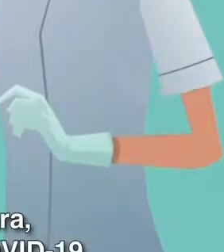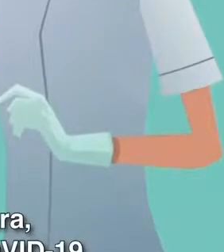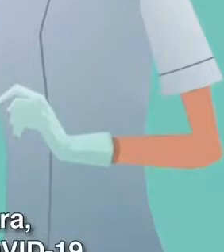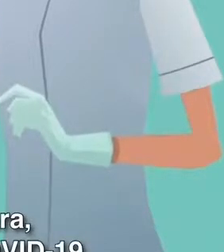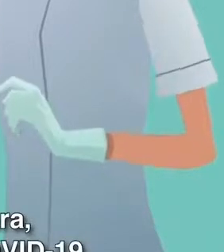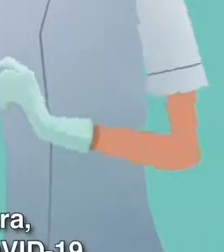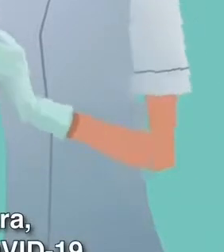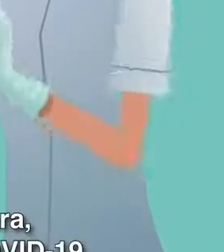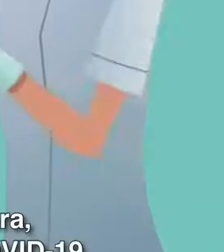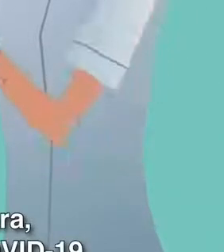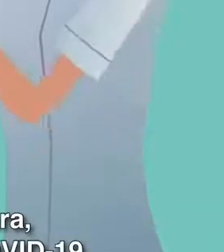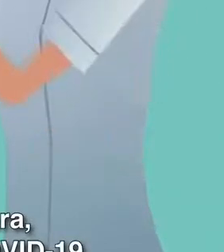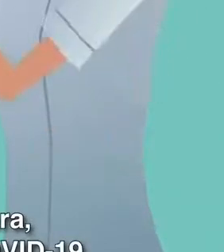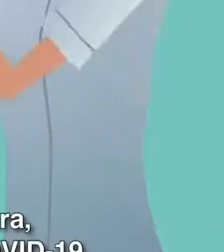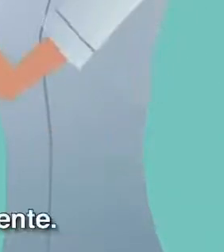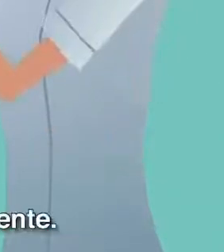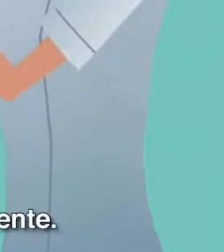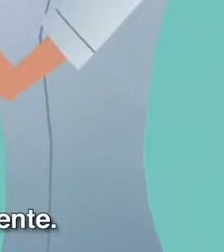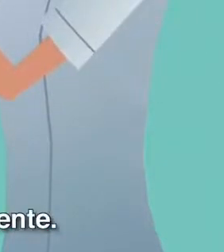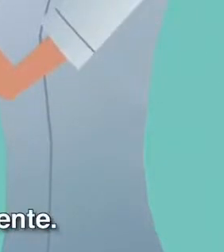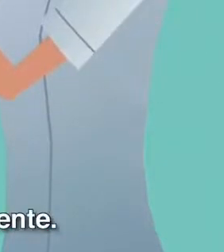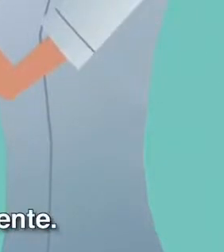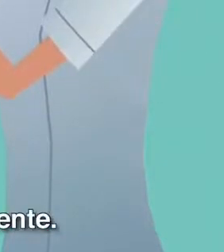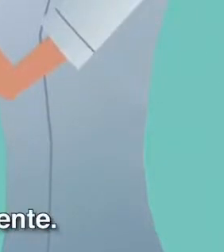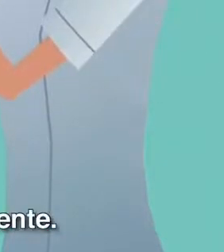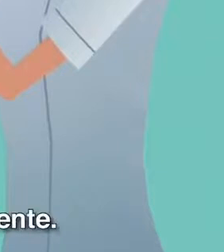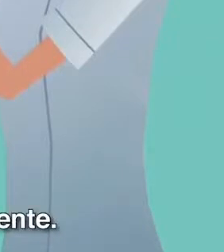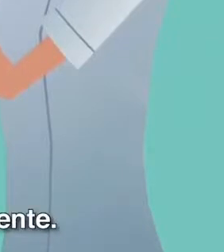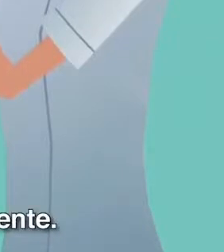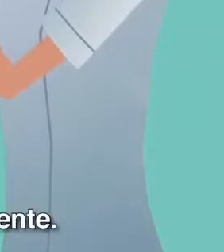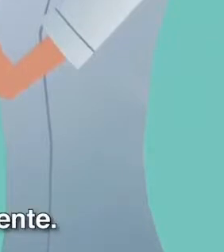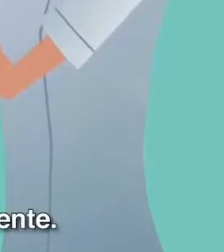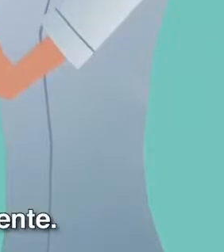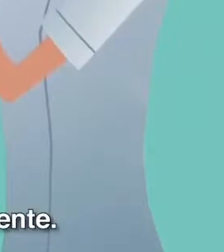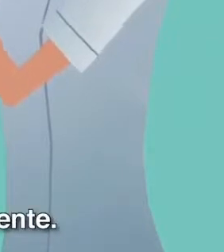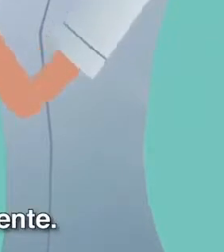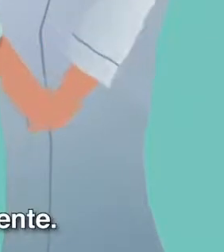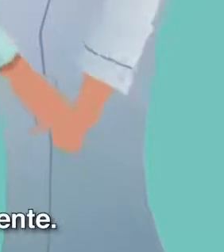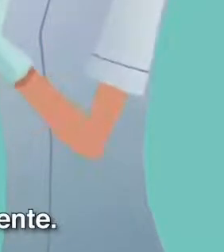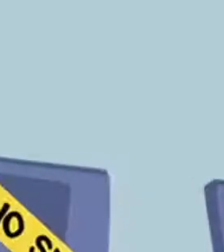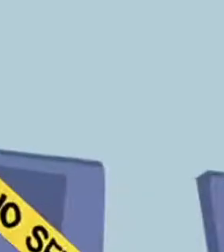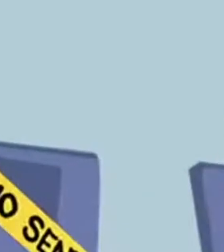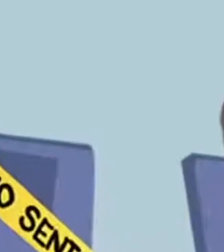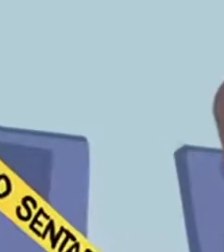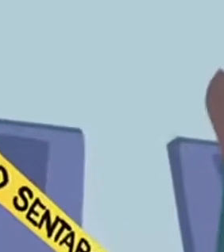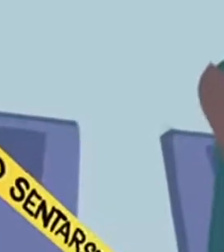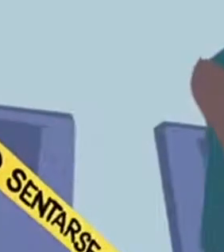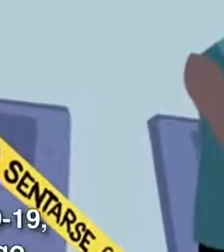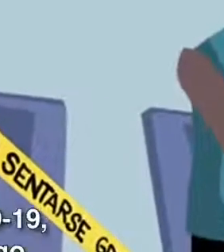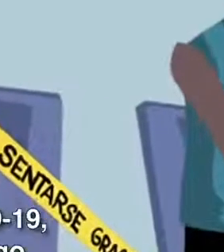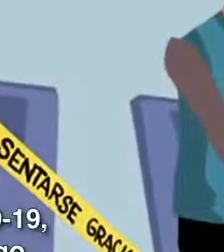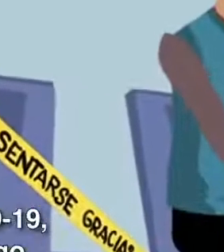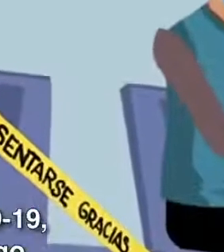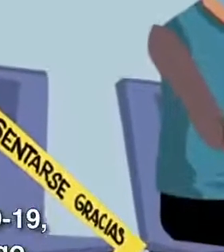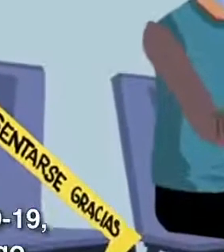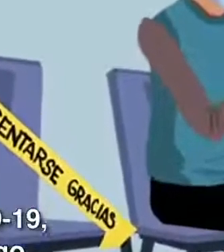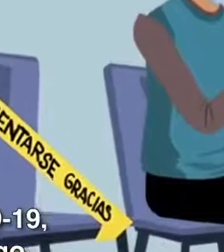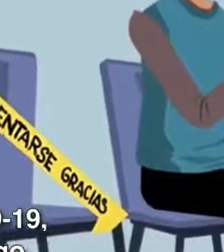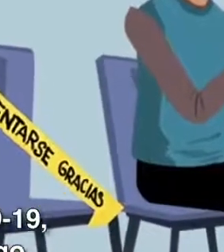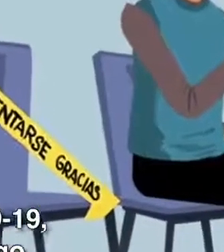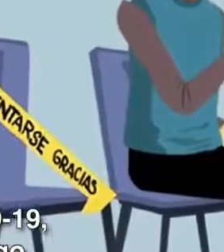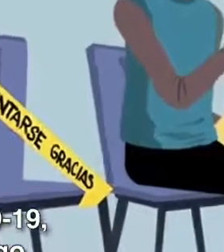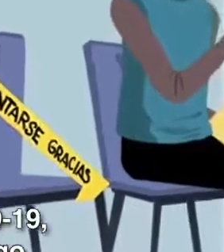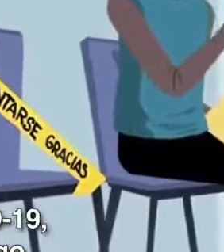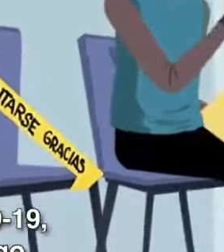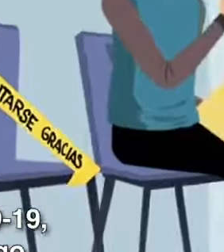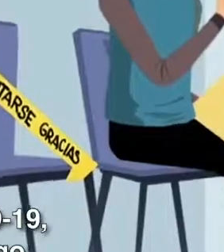has presentado síntomas de COVID-19 y te indicará cómo ser atendida adecuadamente de no presentar fiebre